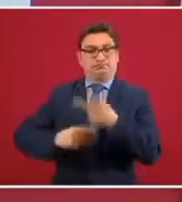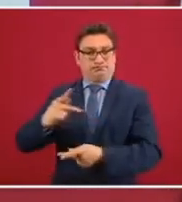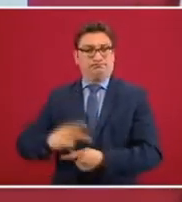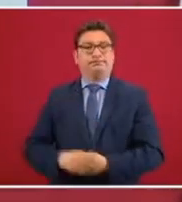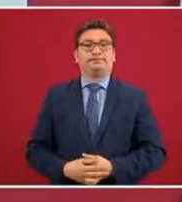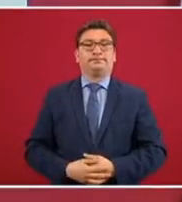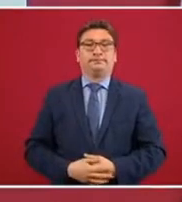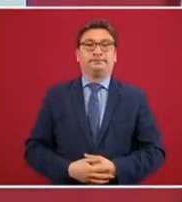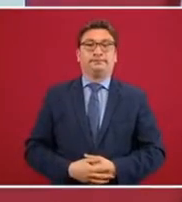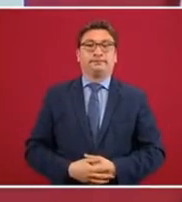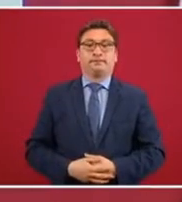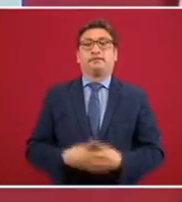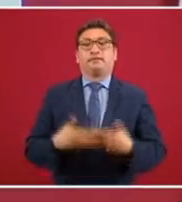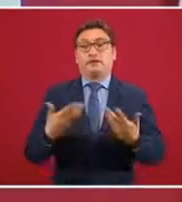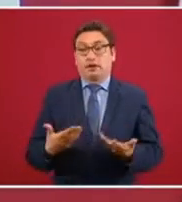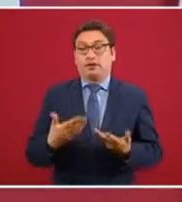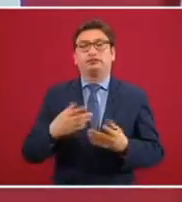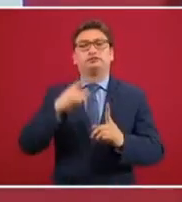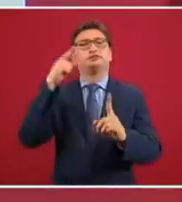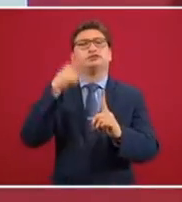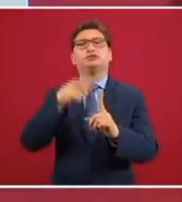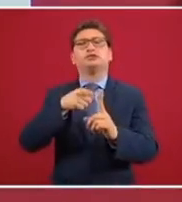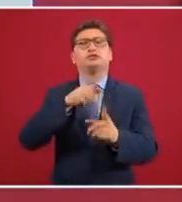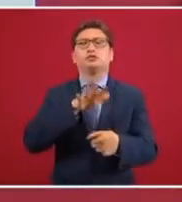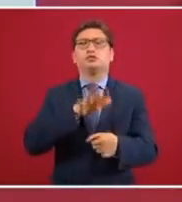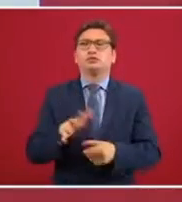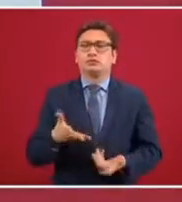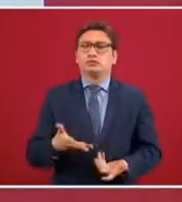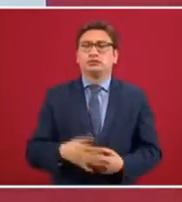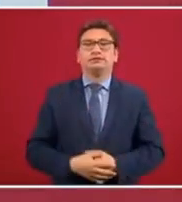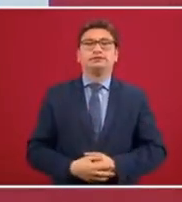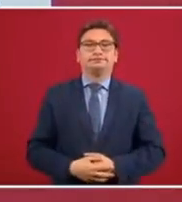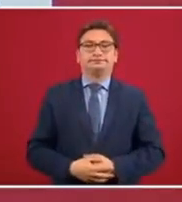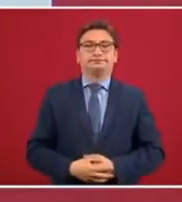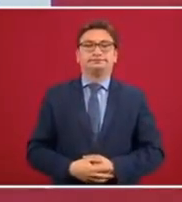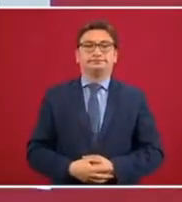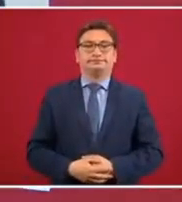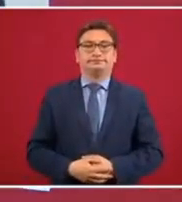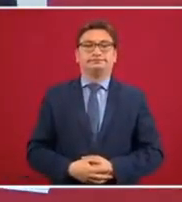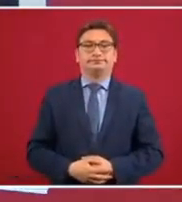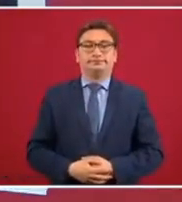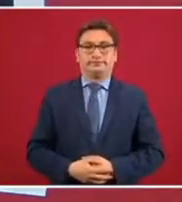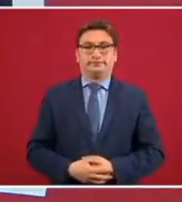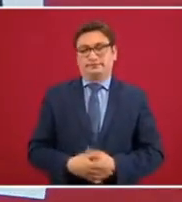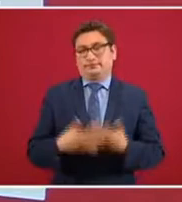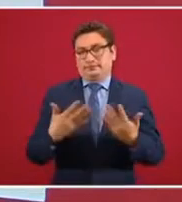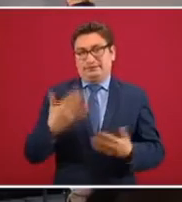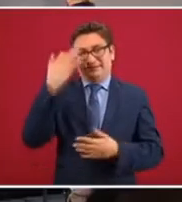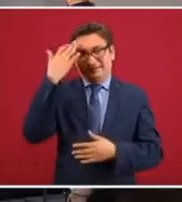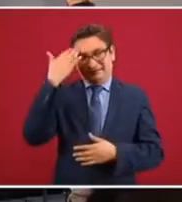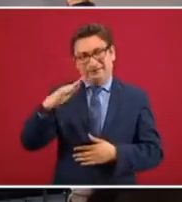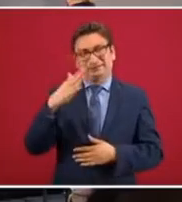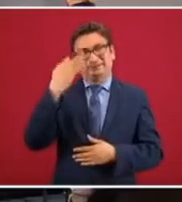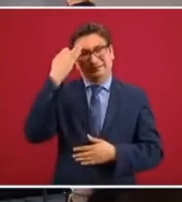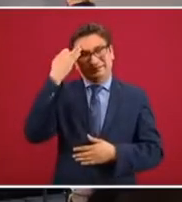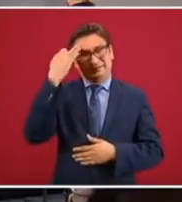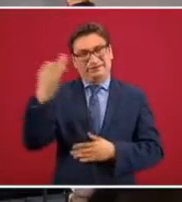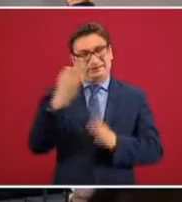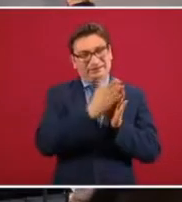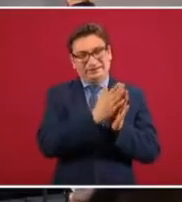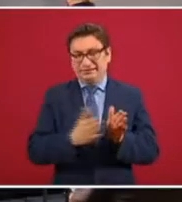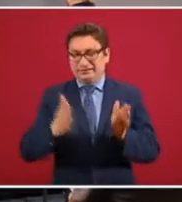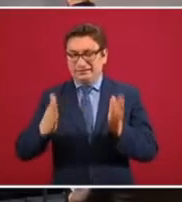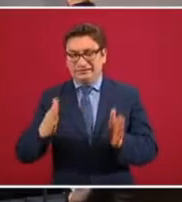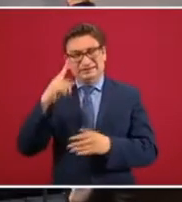Entonces, lo que se busca es que en este tiempo difícil tengan ese